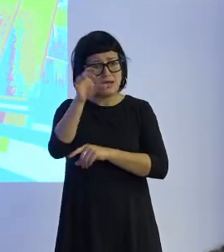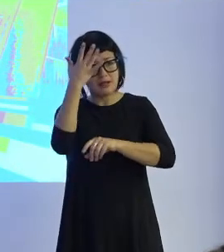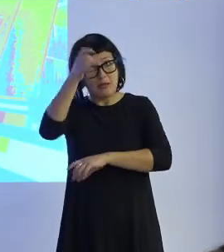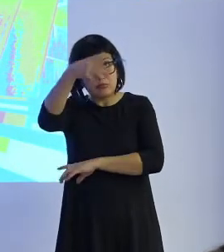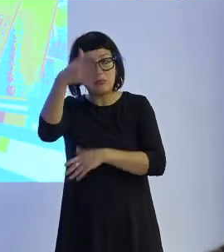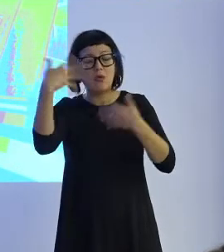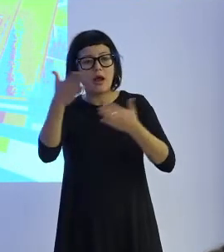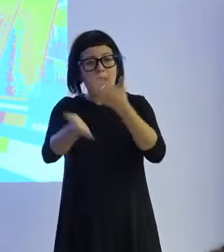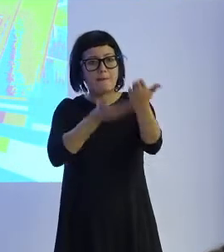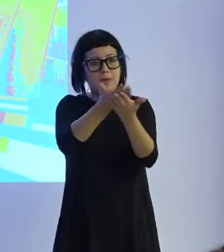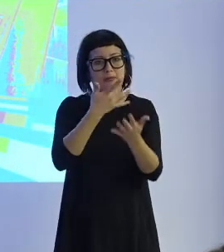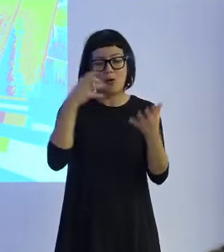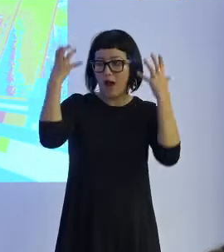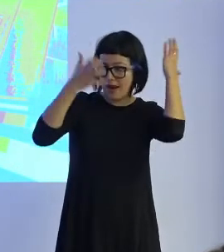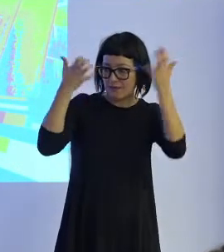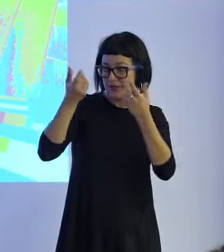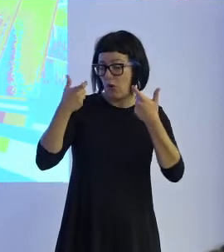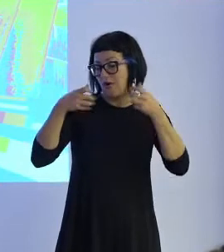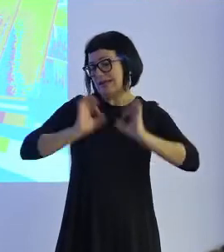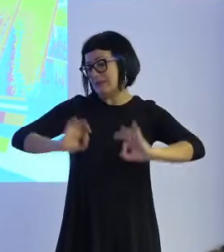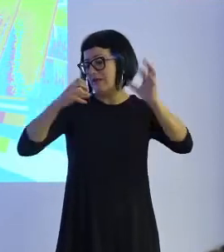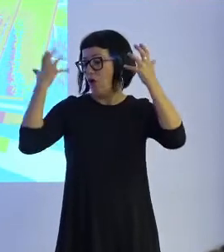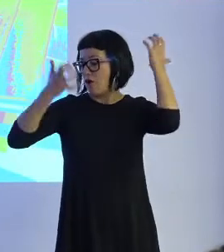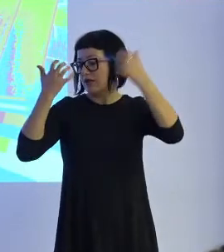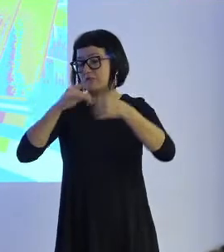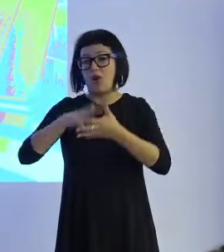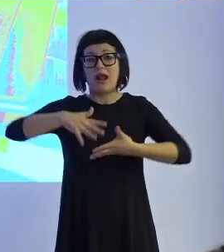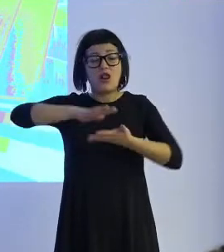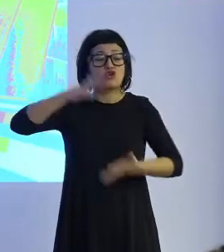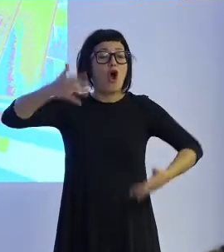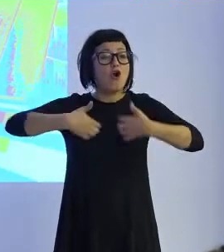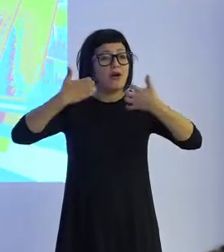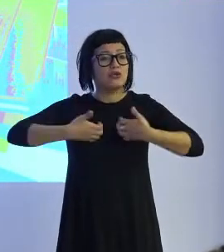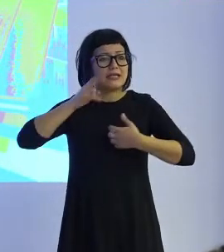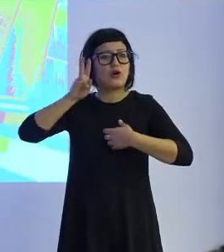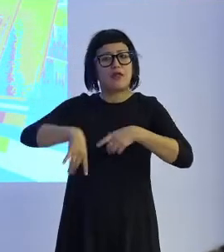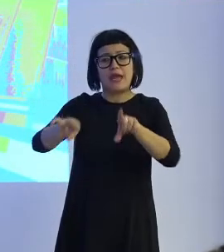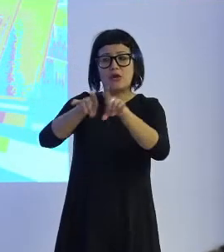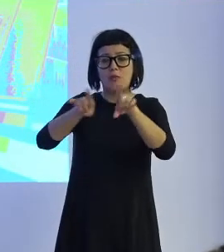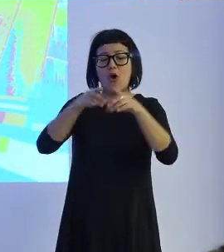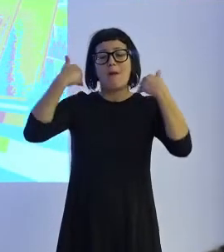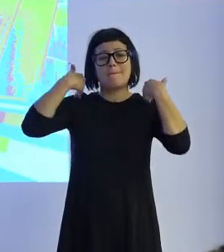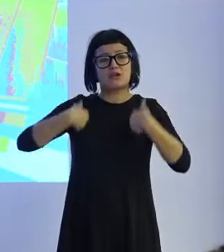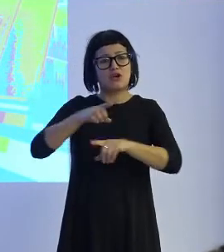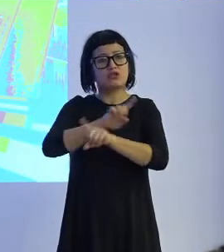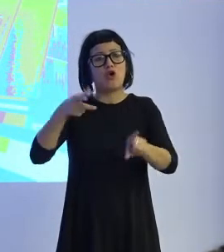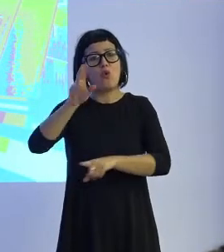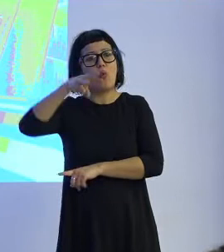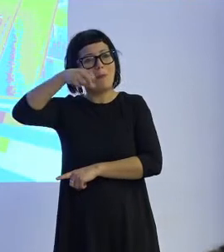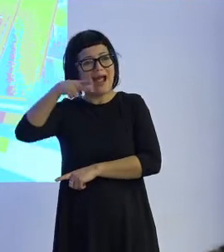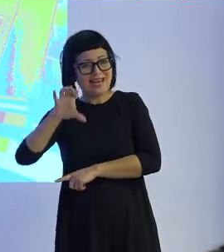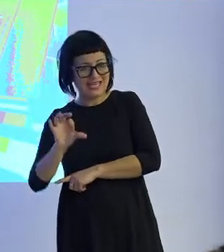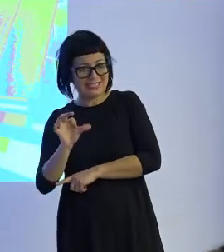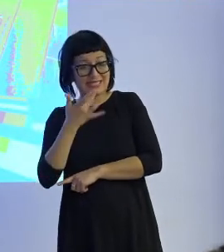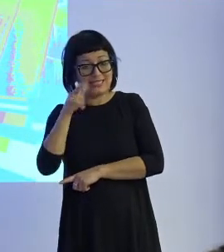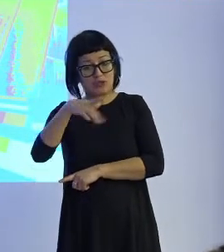es que a animales o a ciertos animales, como los orangutanes por ejemplo, se les reconozca como personas no humanas. Si